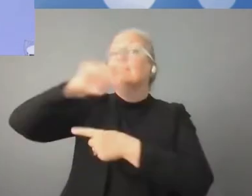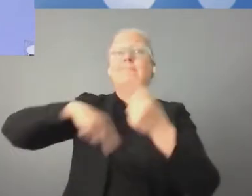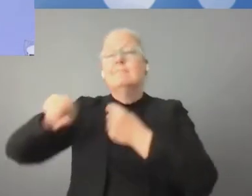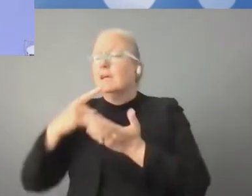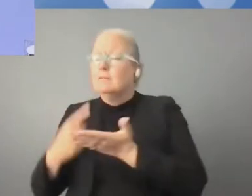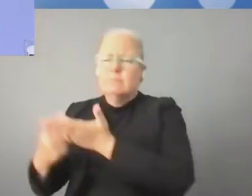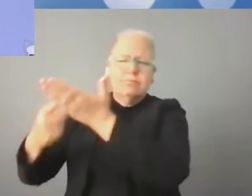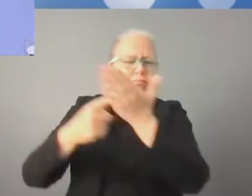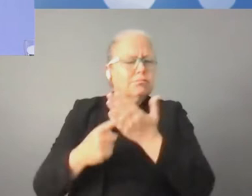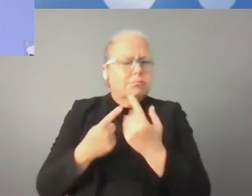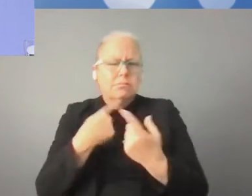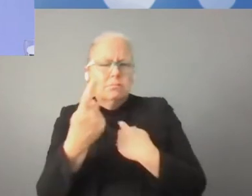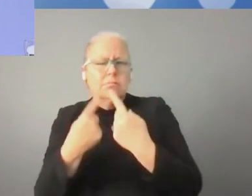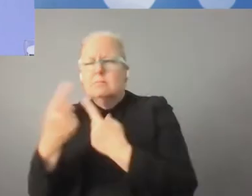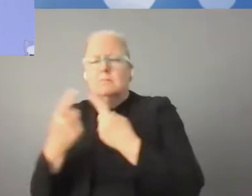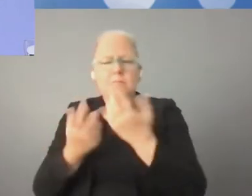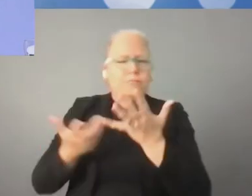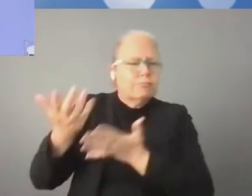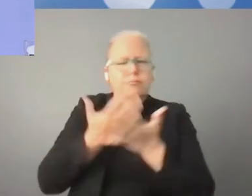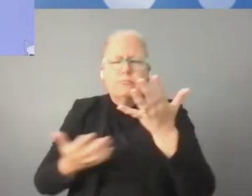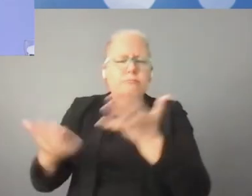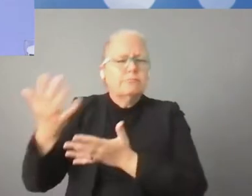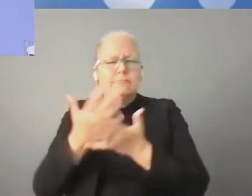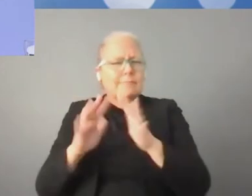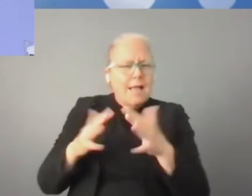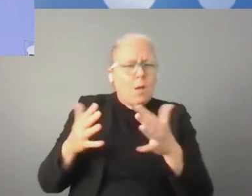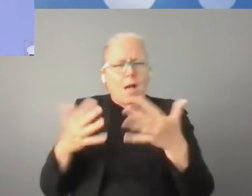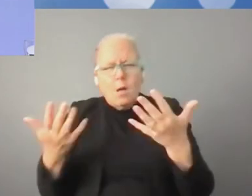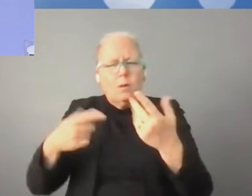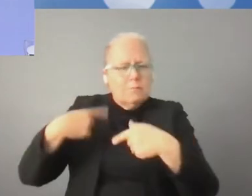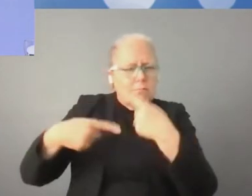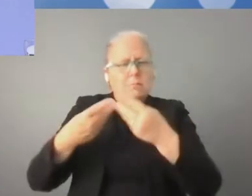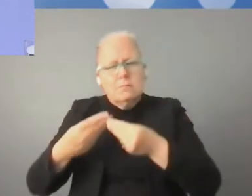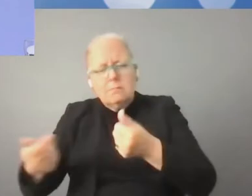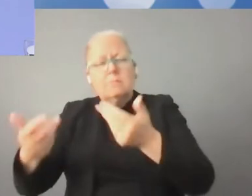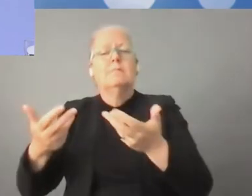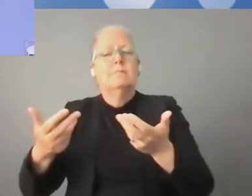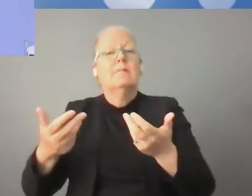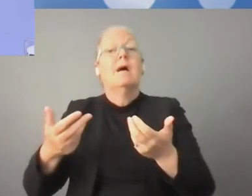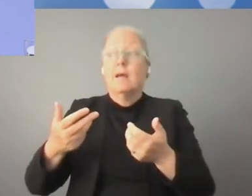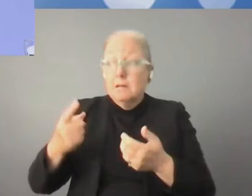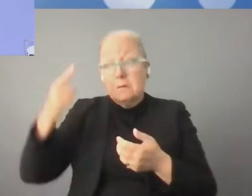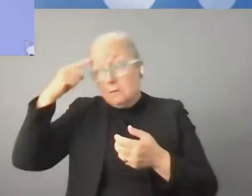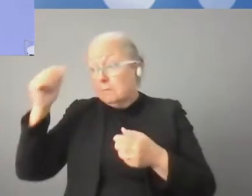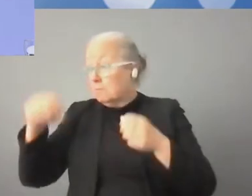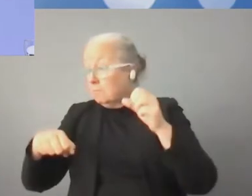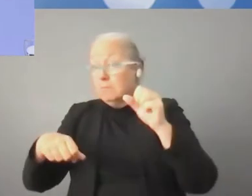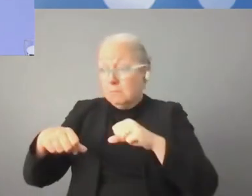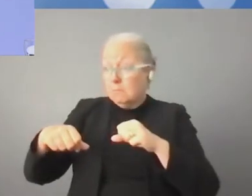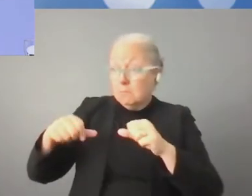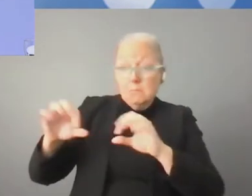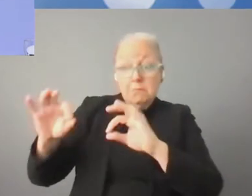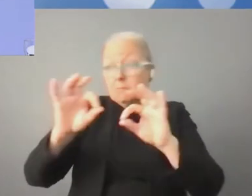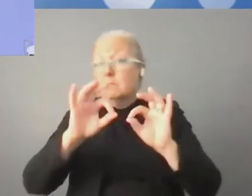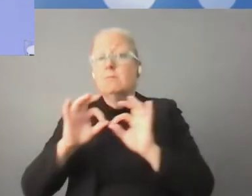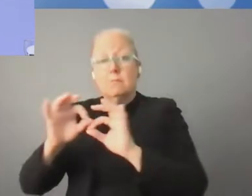de la ONU, queremos crear una plataforma para el debate de las nuevas regulaciones para que puedan ser implementadas a nivel